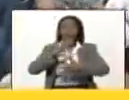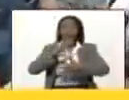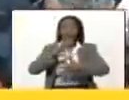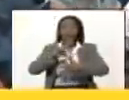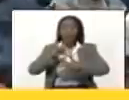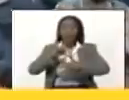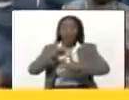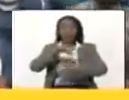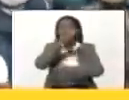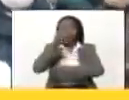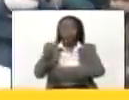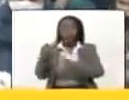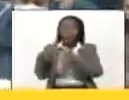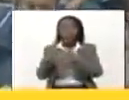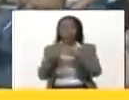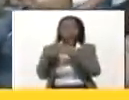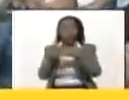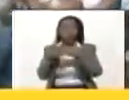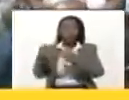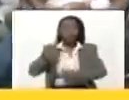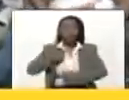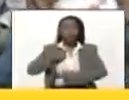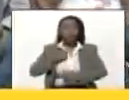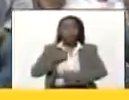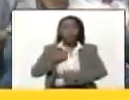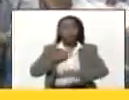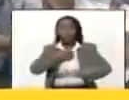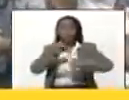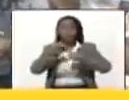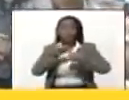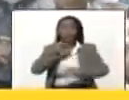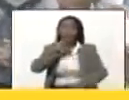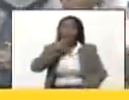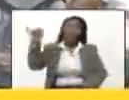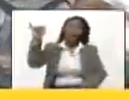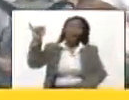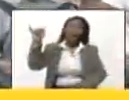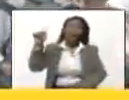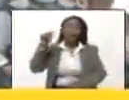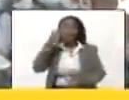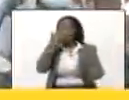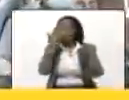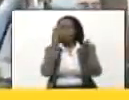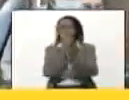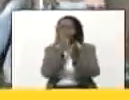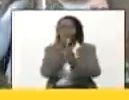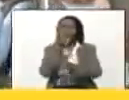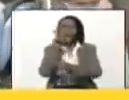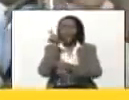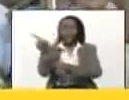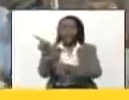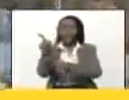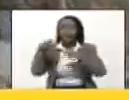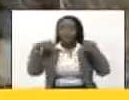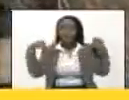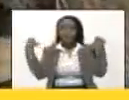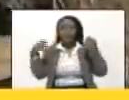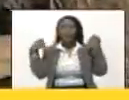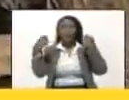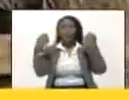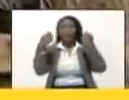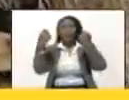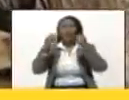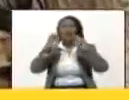de los Estados Unidos de Canadá para que denunciemos y enfrentemos esta campaña